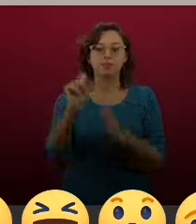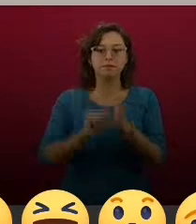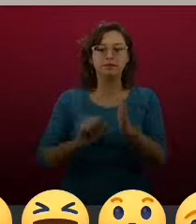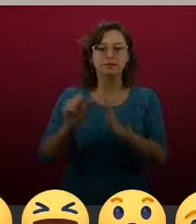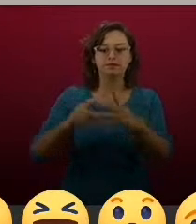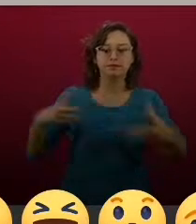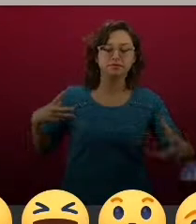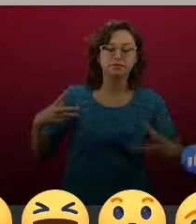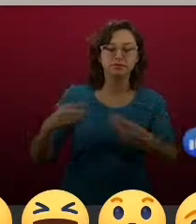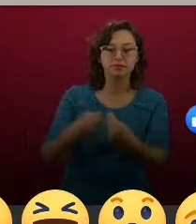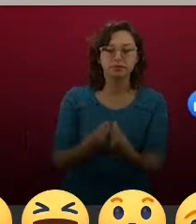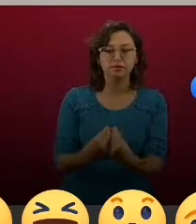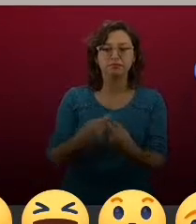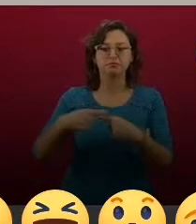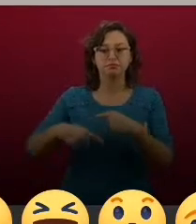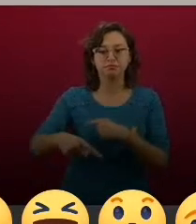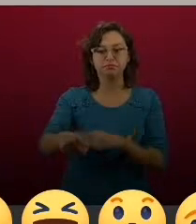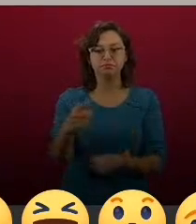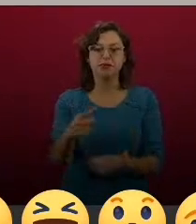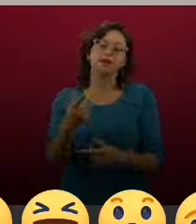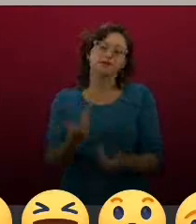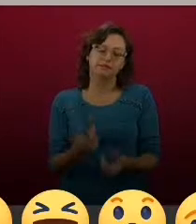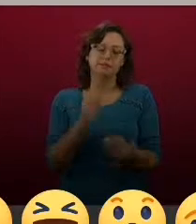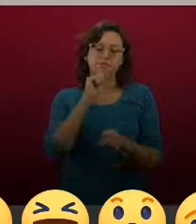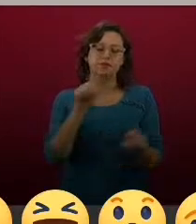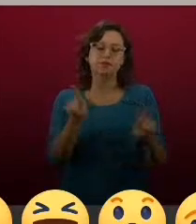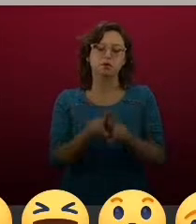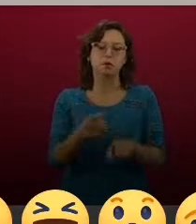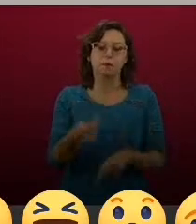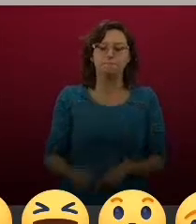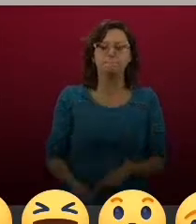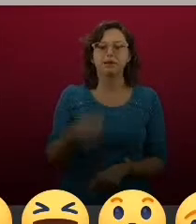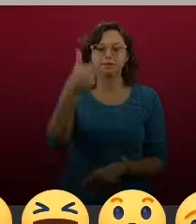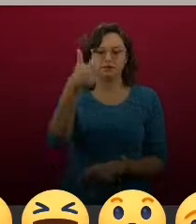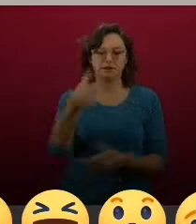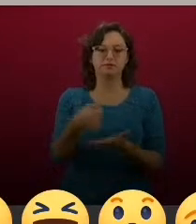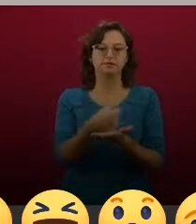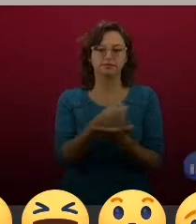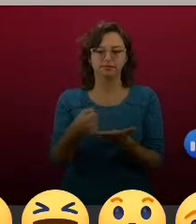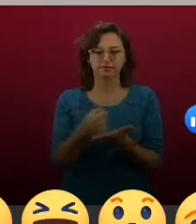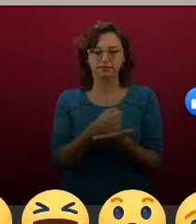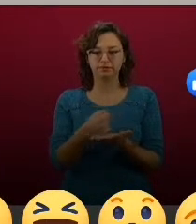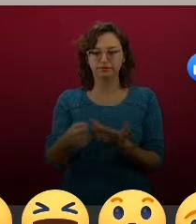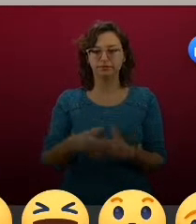Y por supuesto que sea el primer crédito que ejerza el trabajador. Adelante.